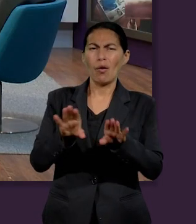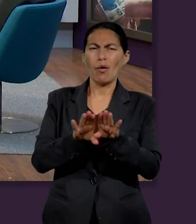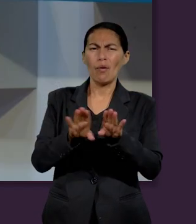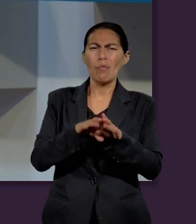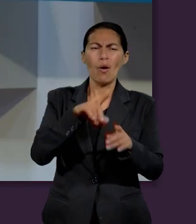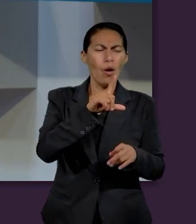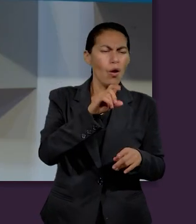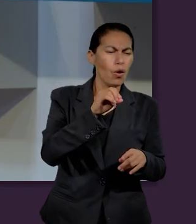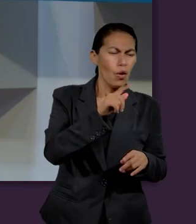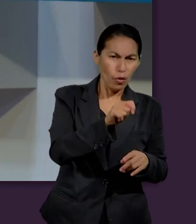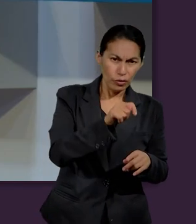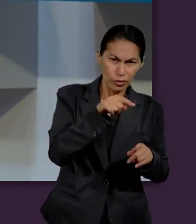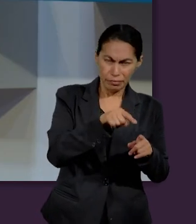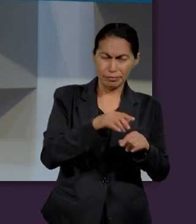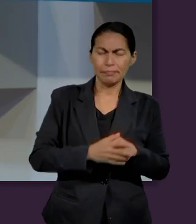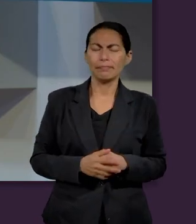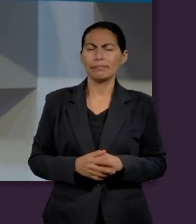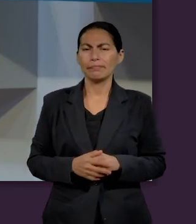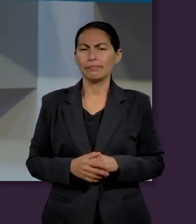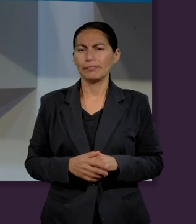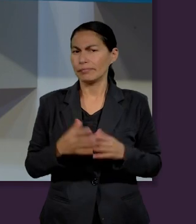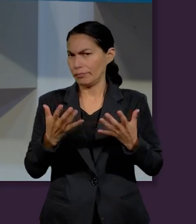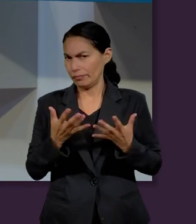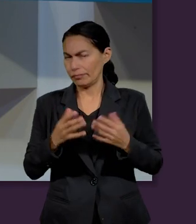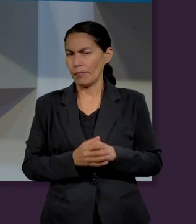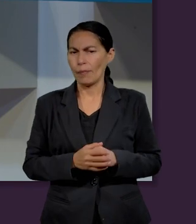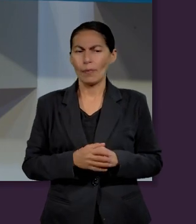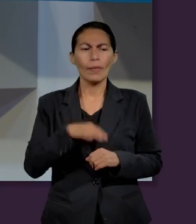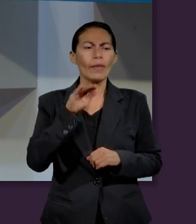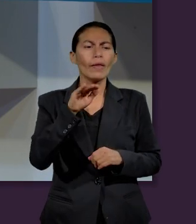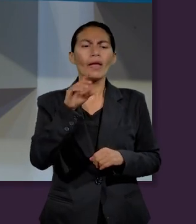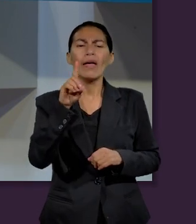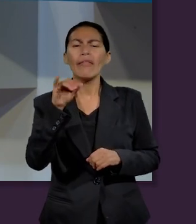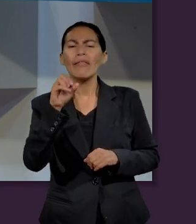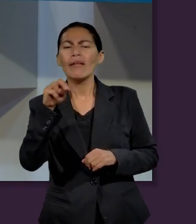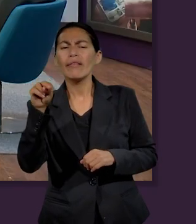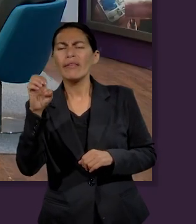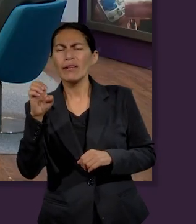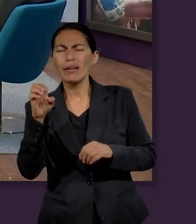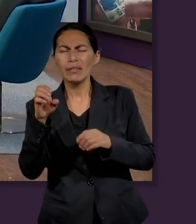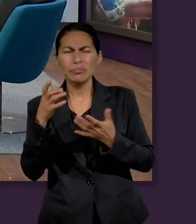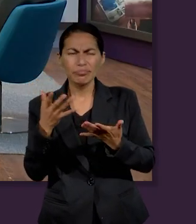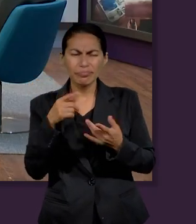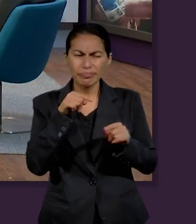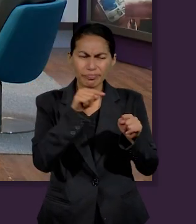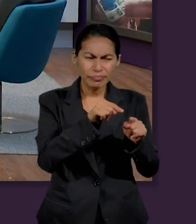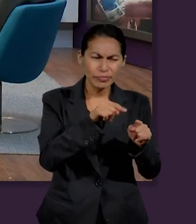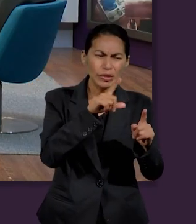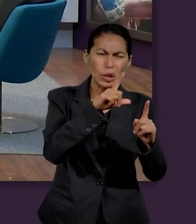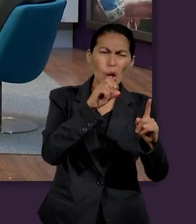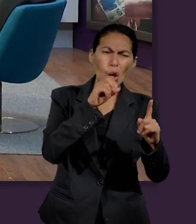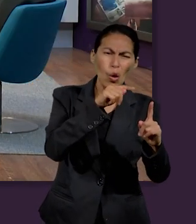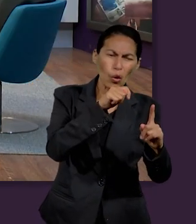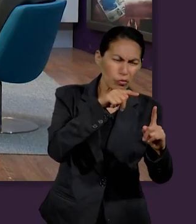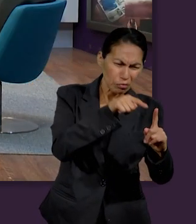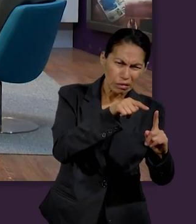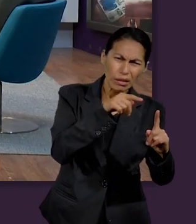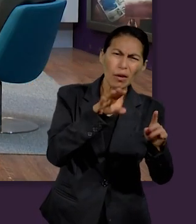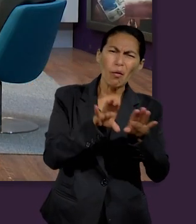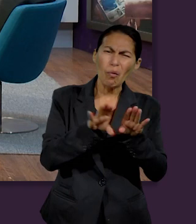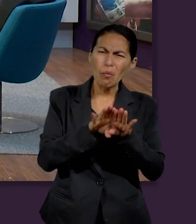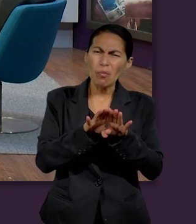acerca de Lot. Lot, Diane, ¿qué decisiones tomó Lot? ¿Cómo las tomó al momento de